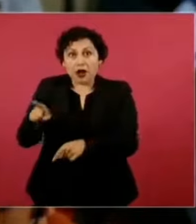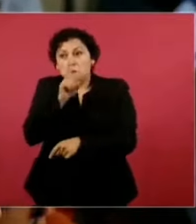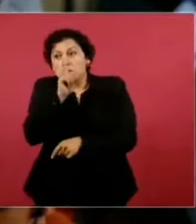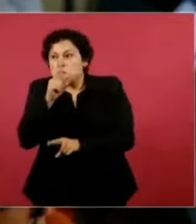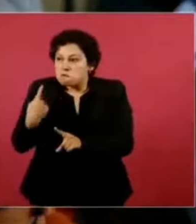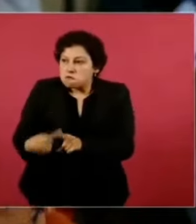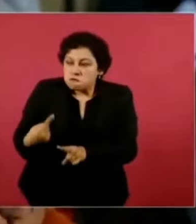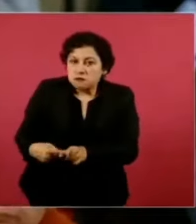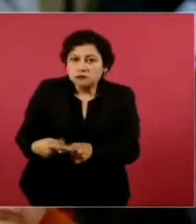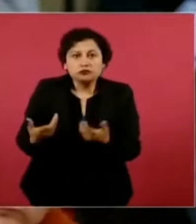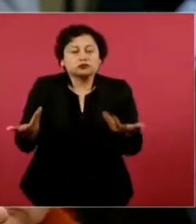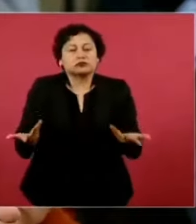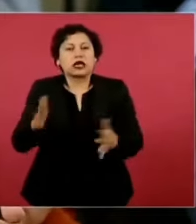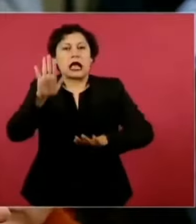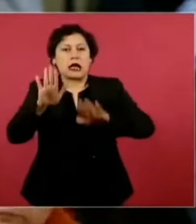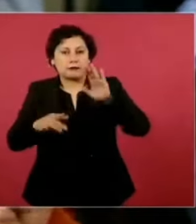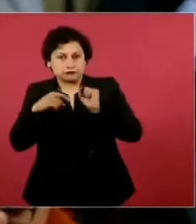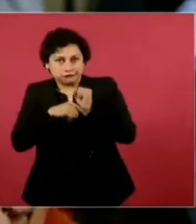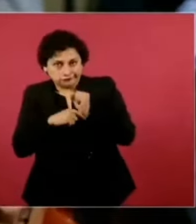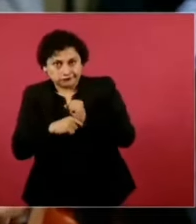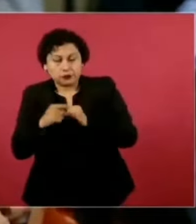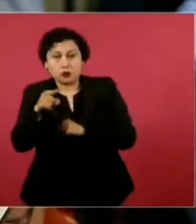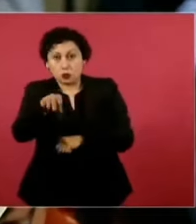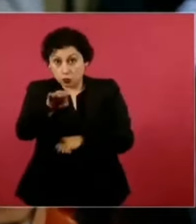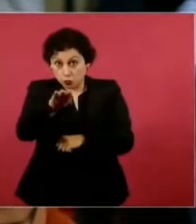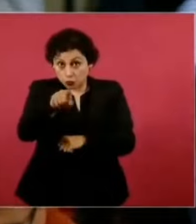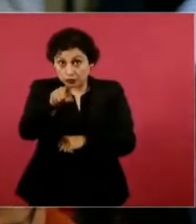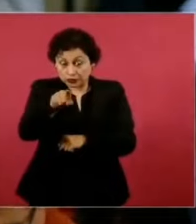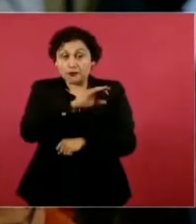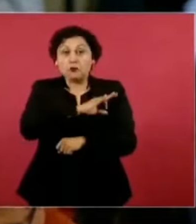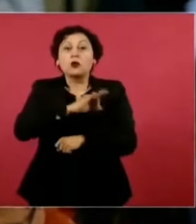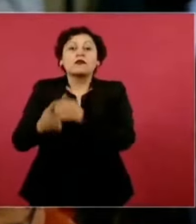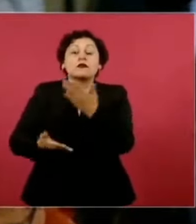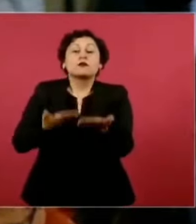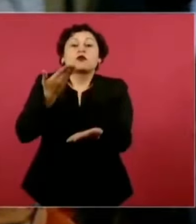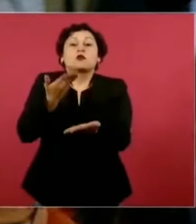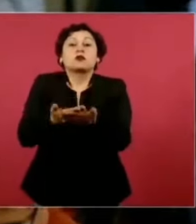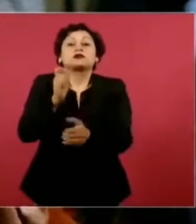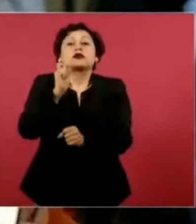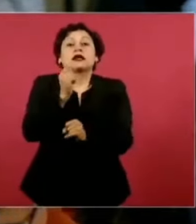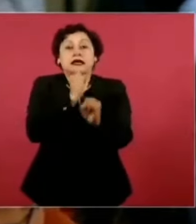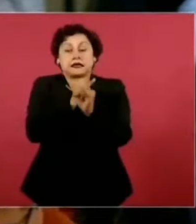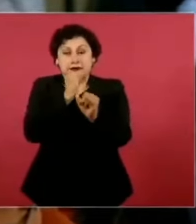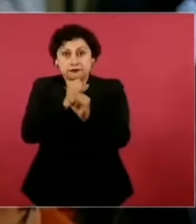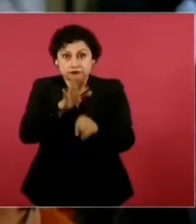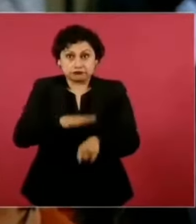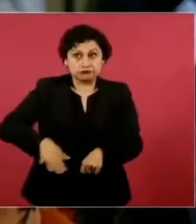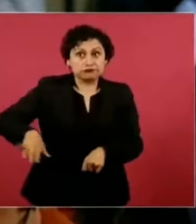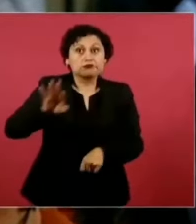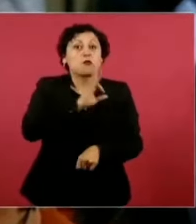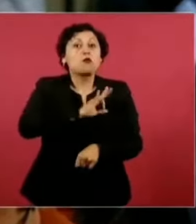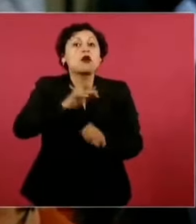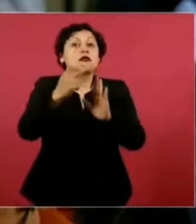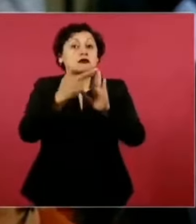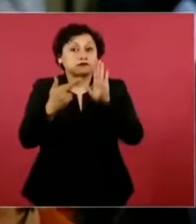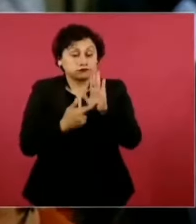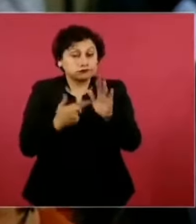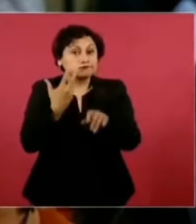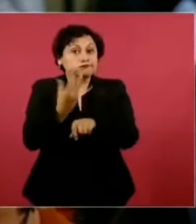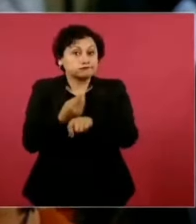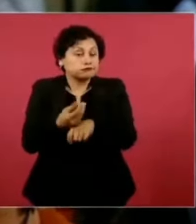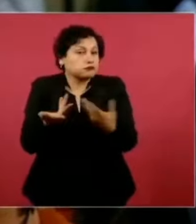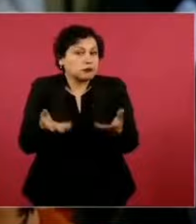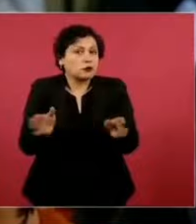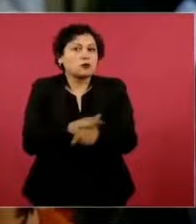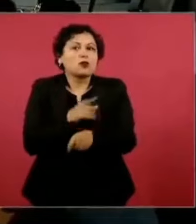regularizar las redes sociales? Ayer un diputado de Podemos, es diputado de Podemos, dijo que con un número detrás